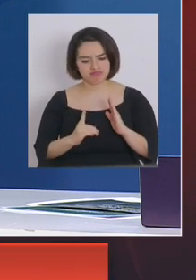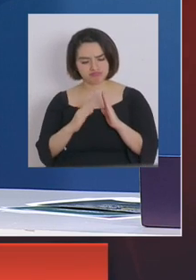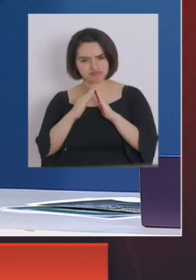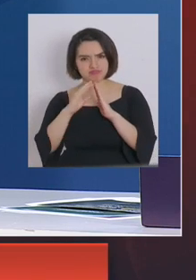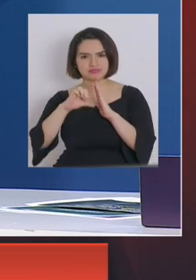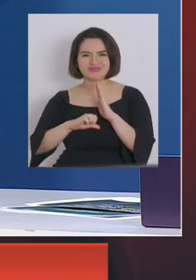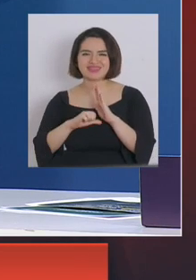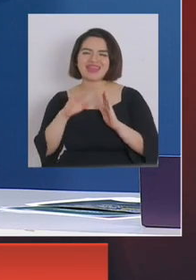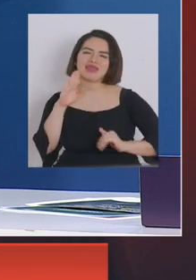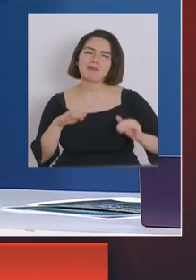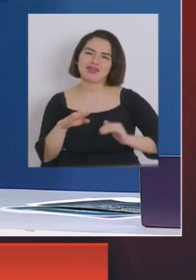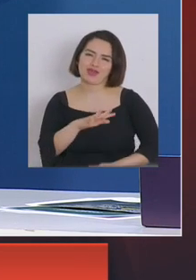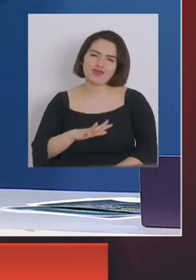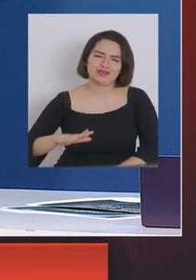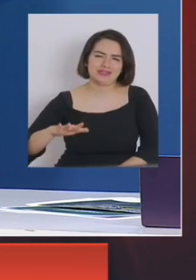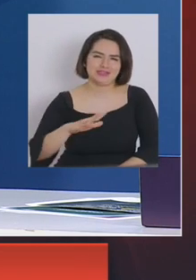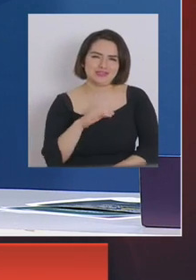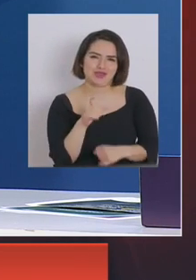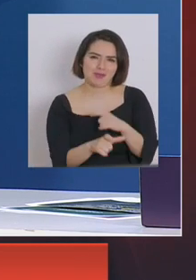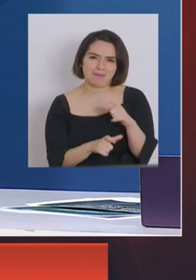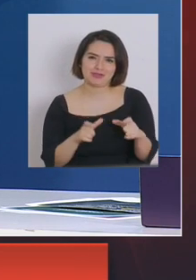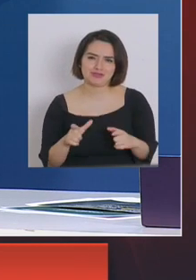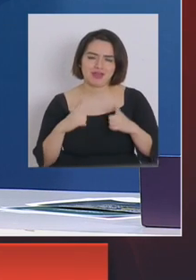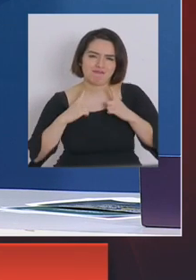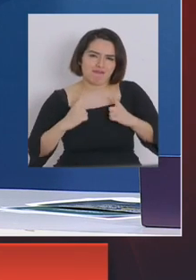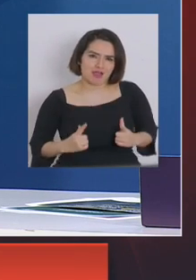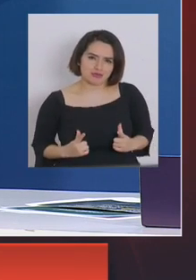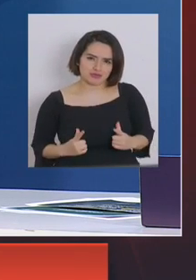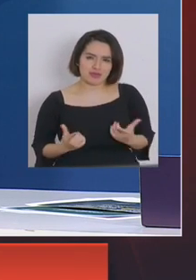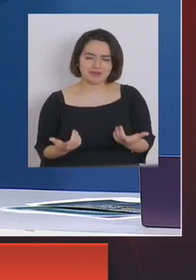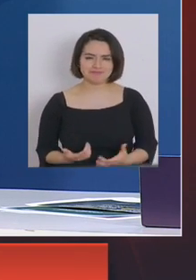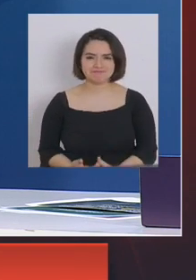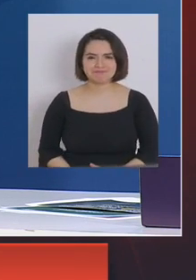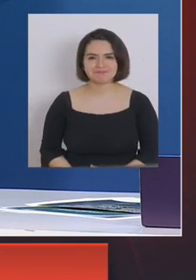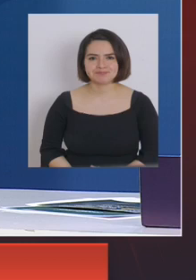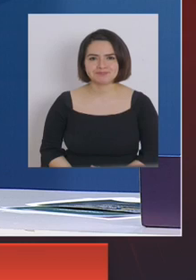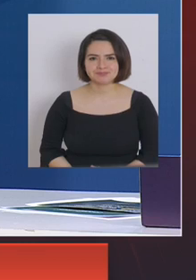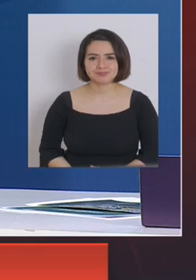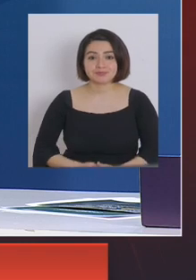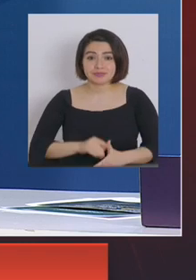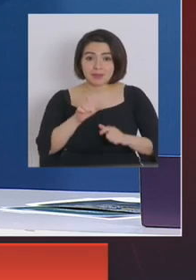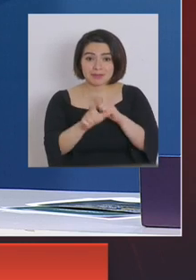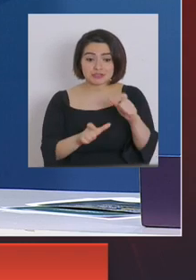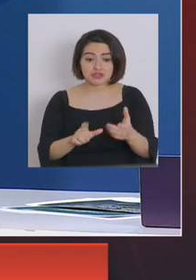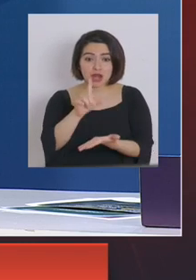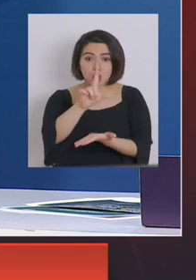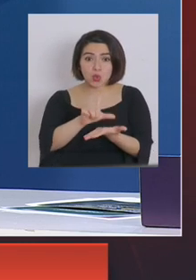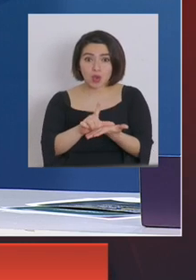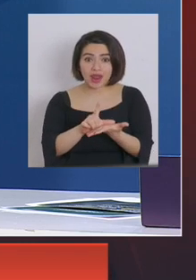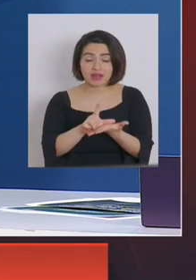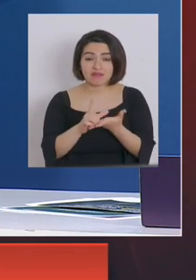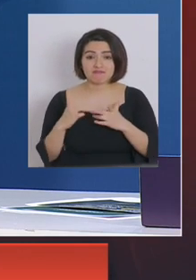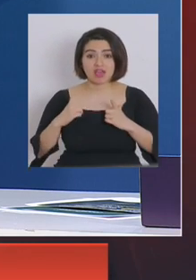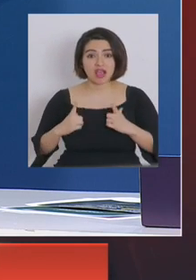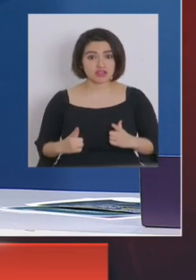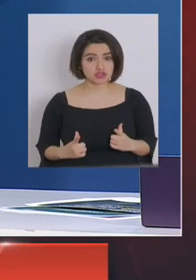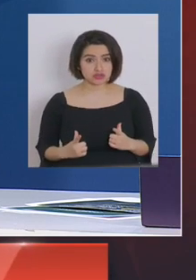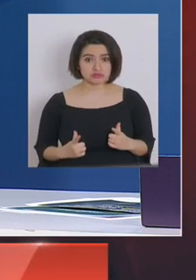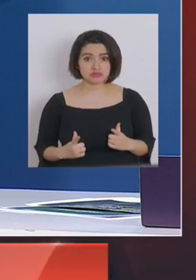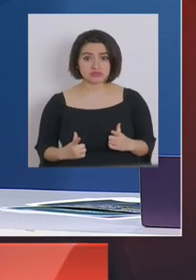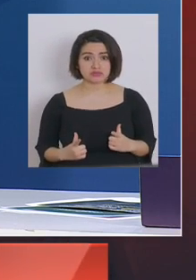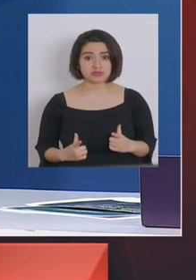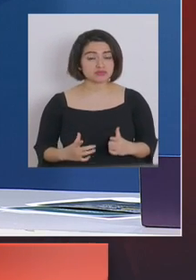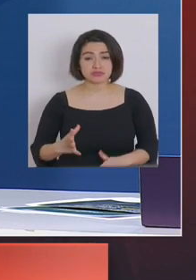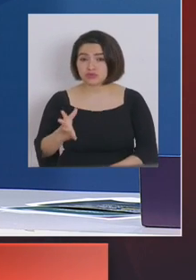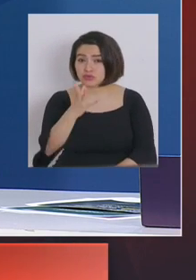depender de las condiciones que tiene esa persona durante esas vacaciones. Aquellas personas que en el lugar donde están veraneando no cuentan